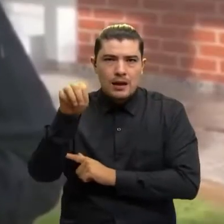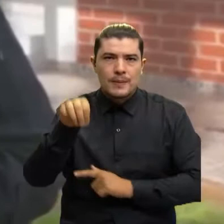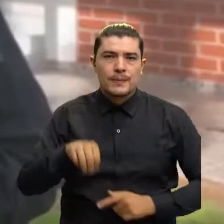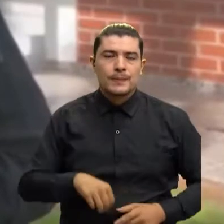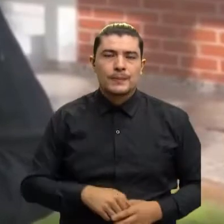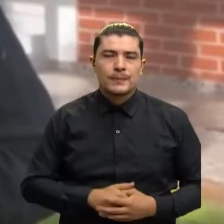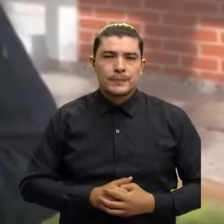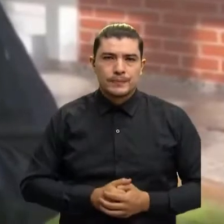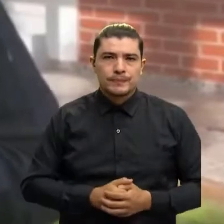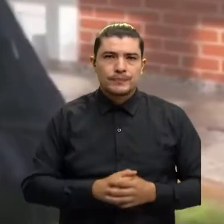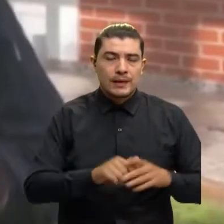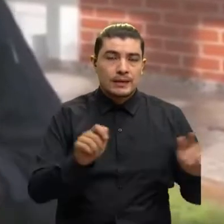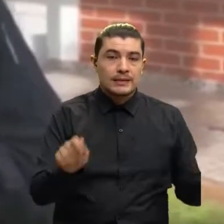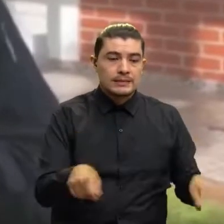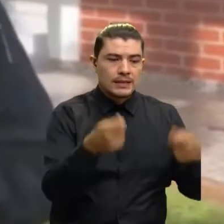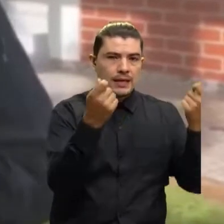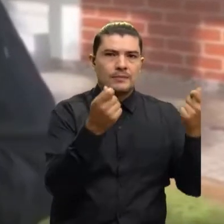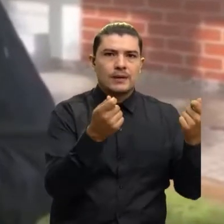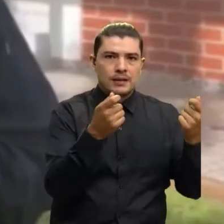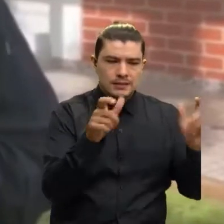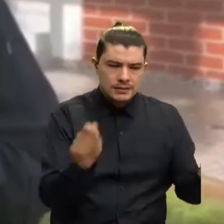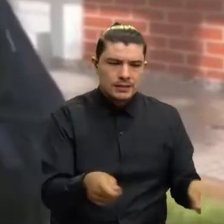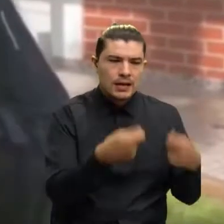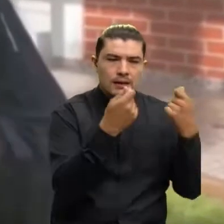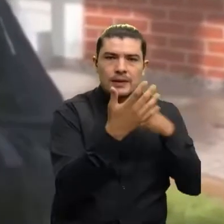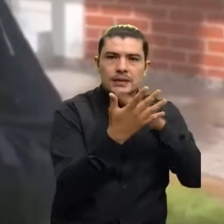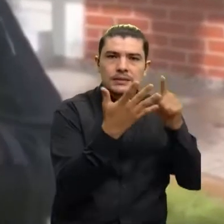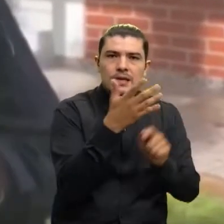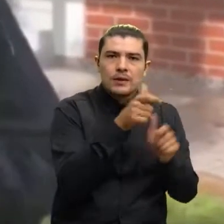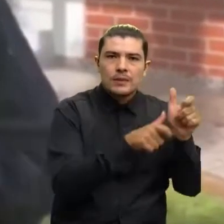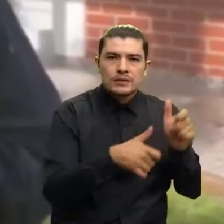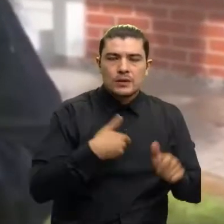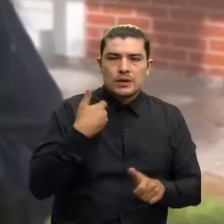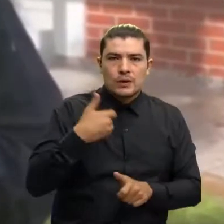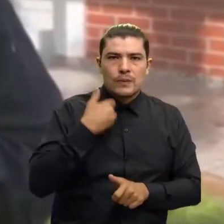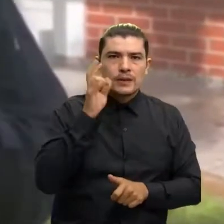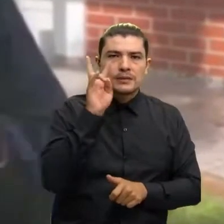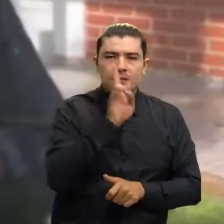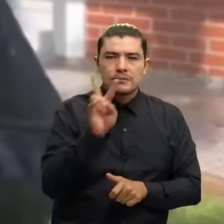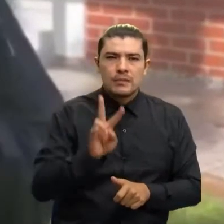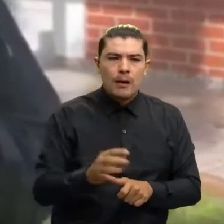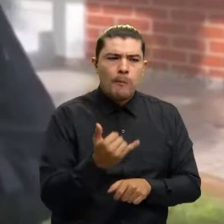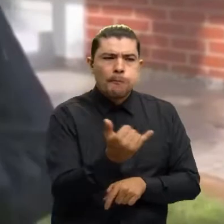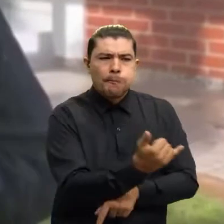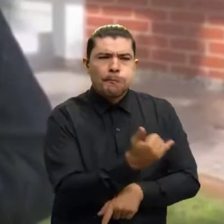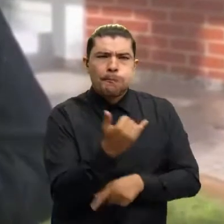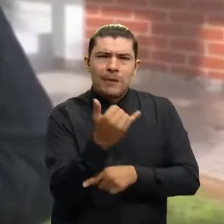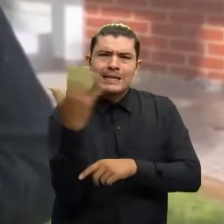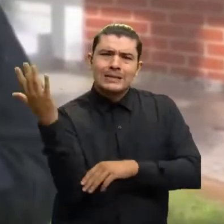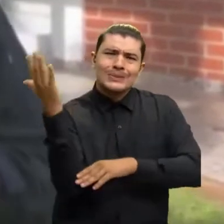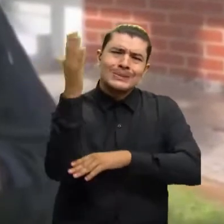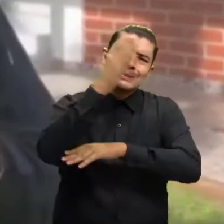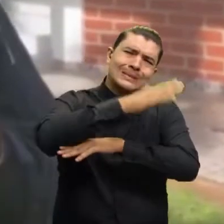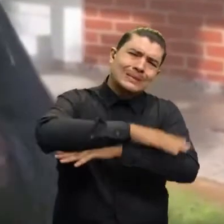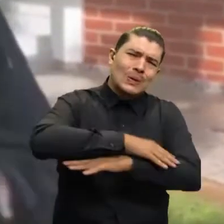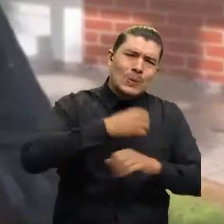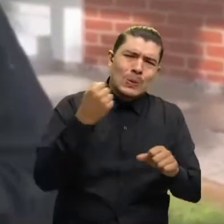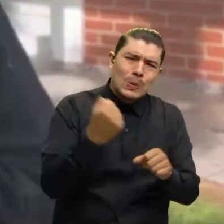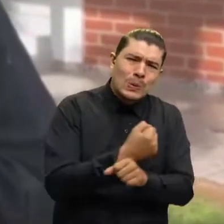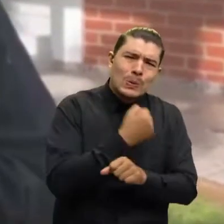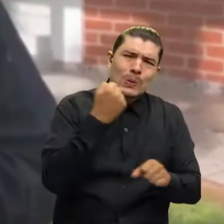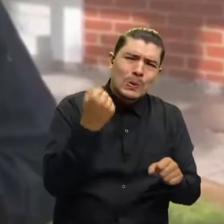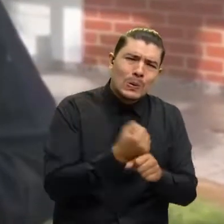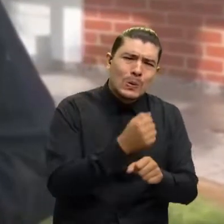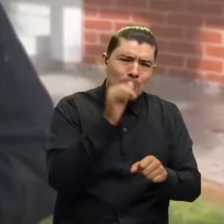de cinco jóvenes extranjeras que eran sometidas a arduas jornadas laborales donde se